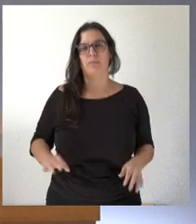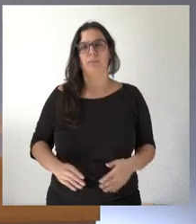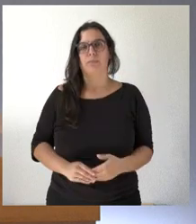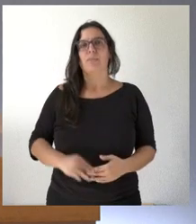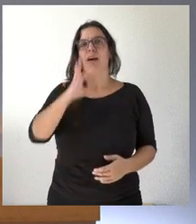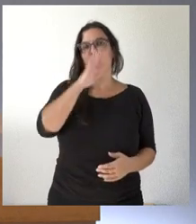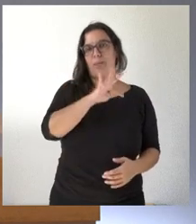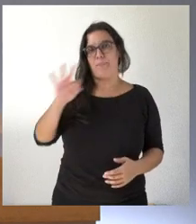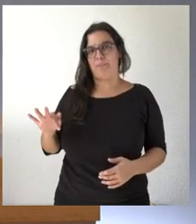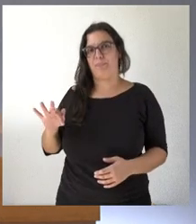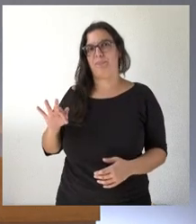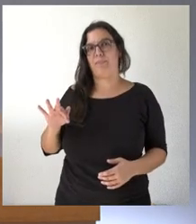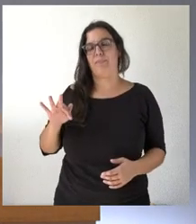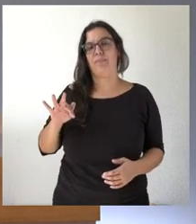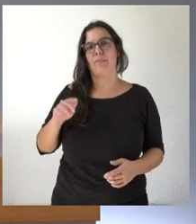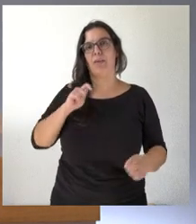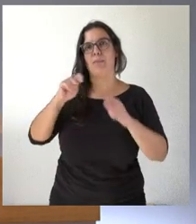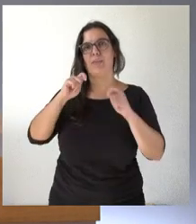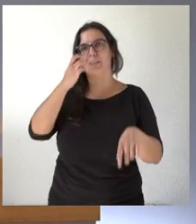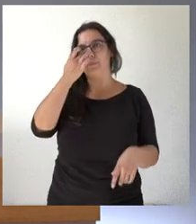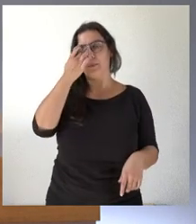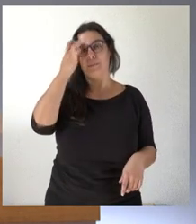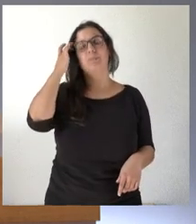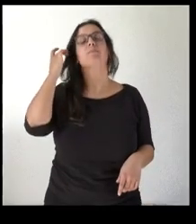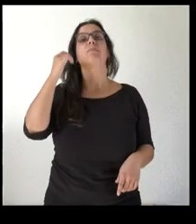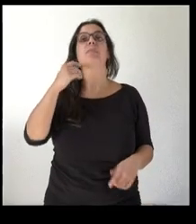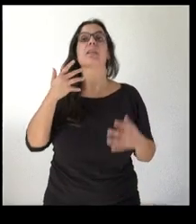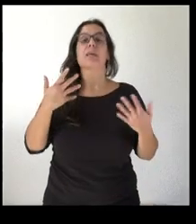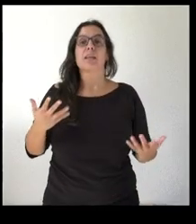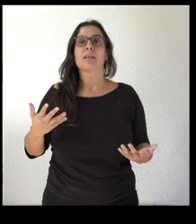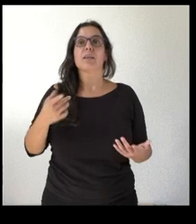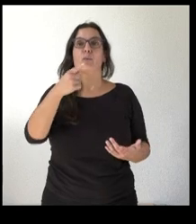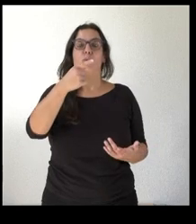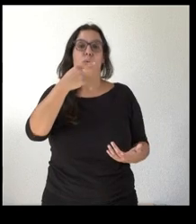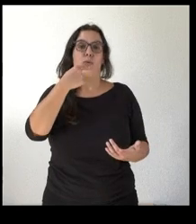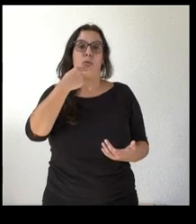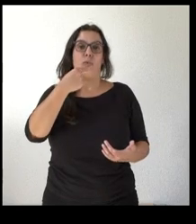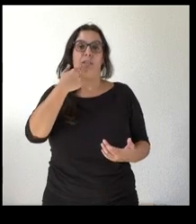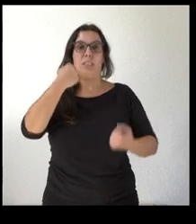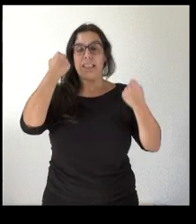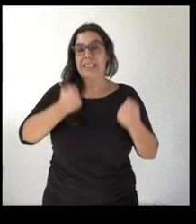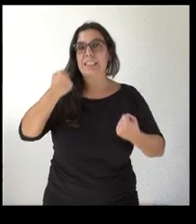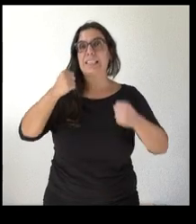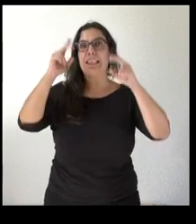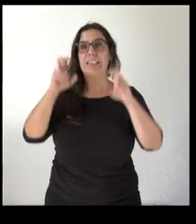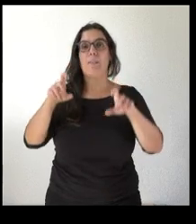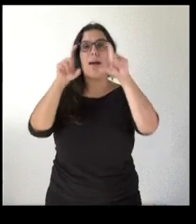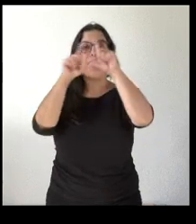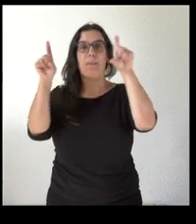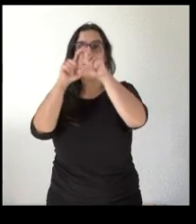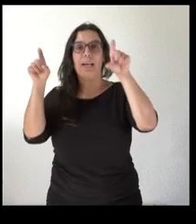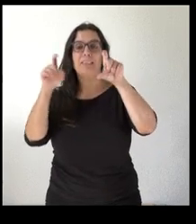sí Laura no que es que como como está insistiendo usted en el promotor y y